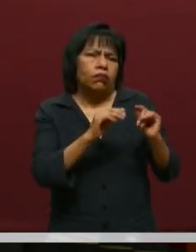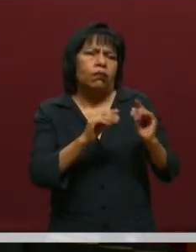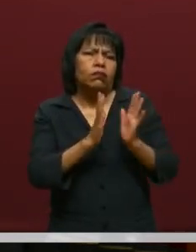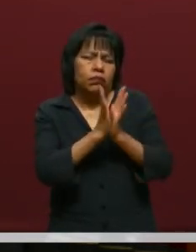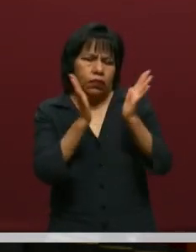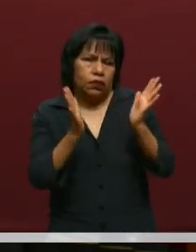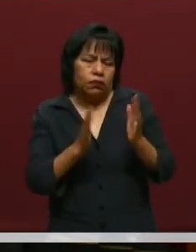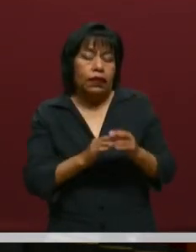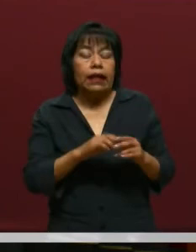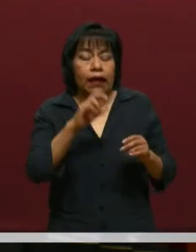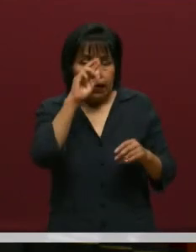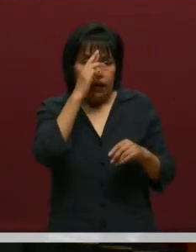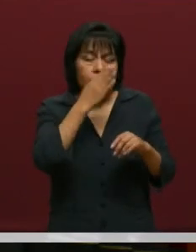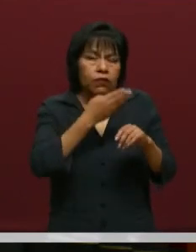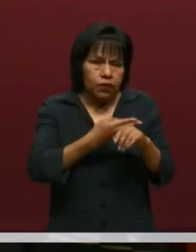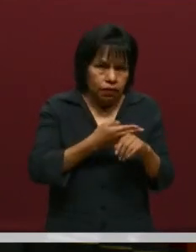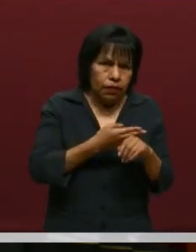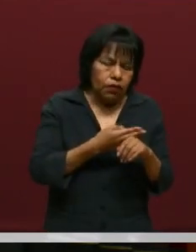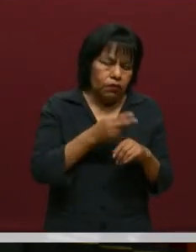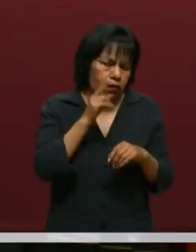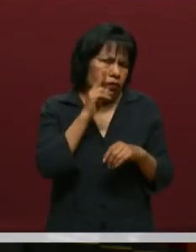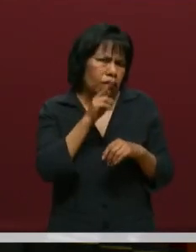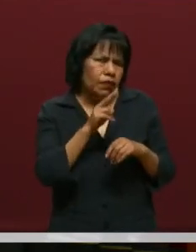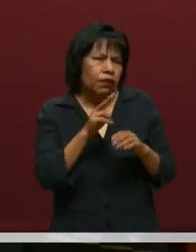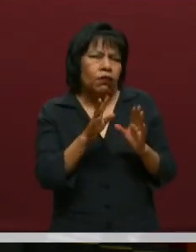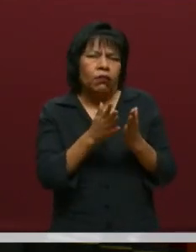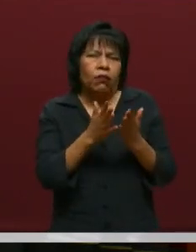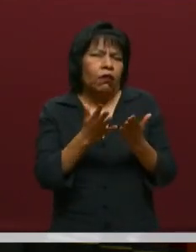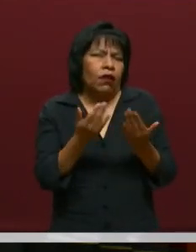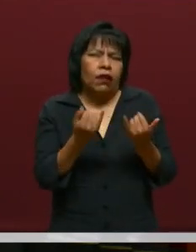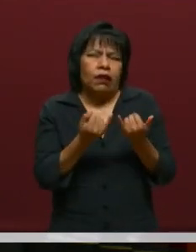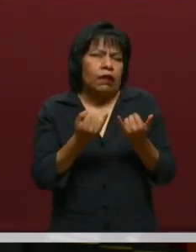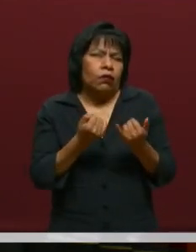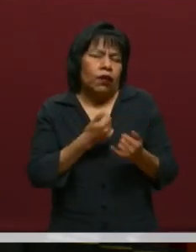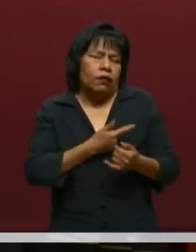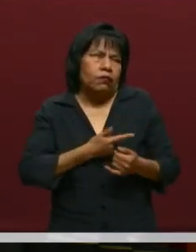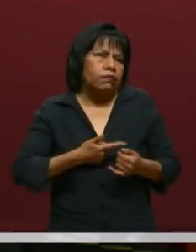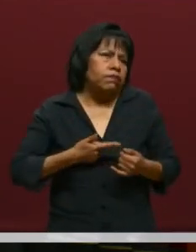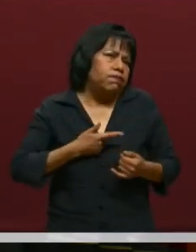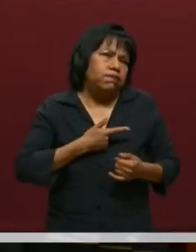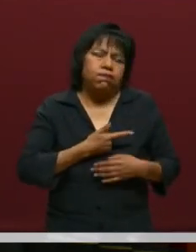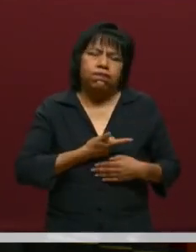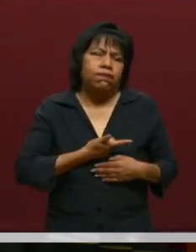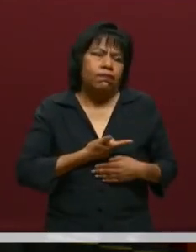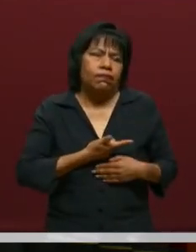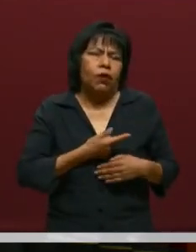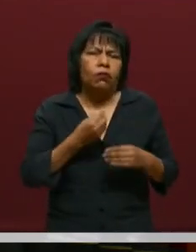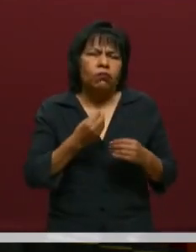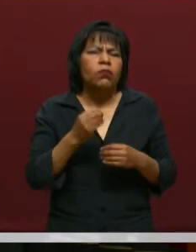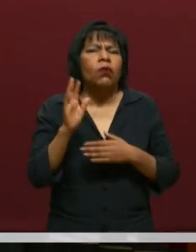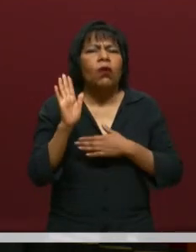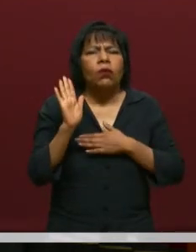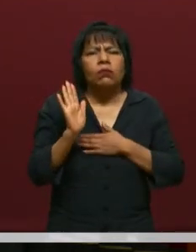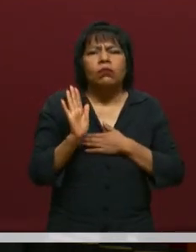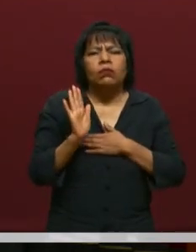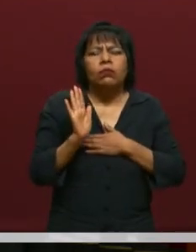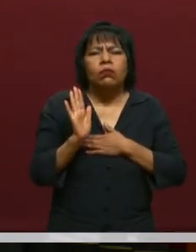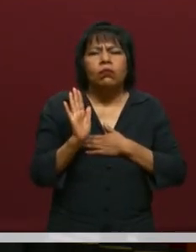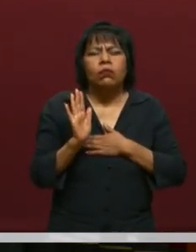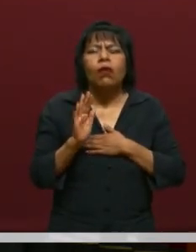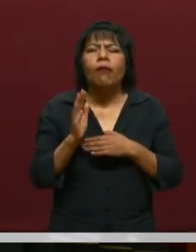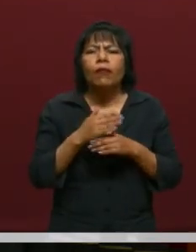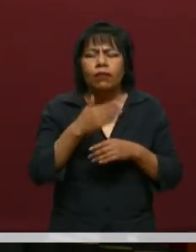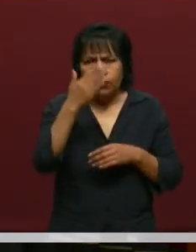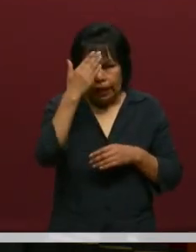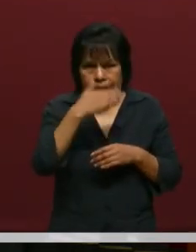además de responsabilidad, pues yo lo veo con pasión, con entrega, con dedicación, con mucho compromiso porque